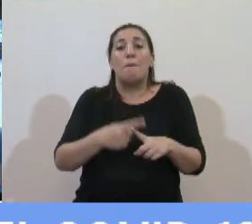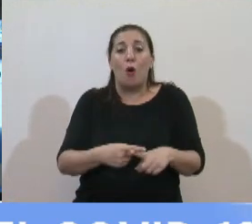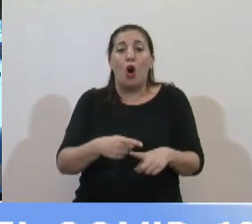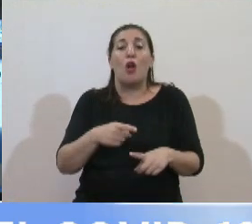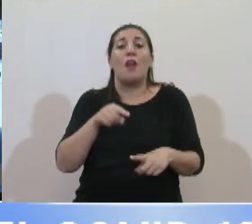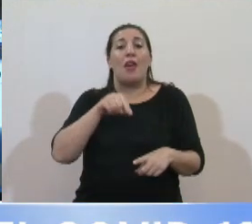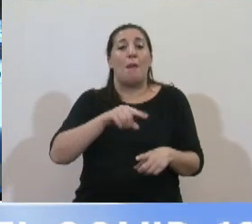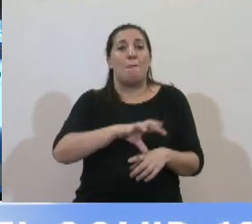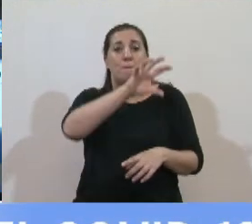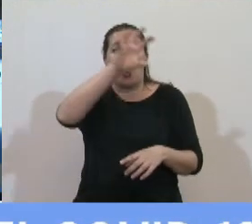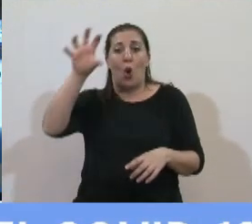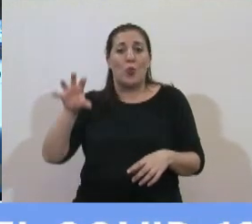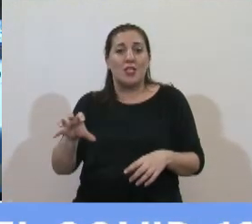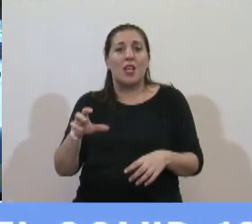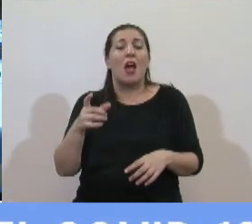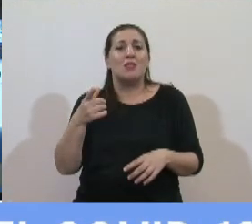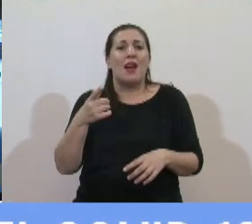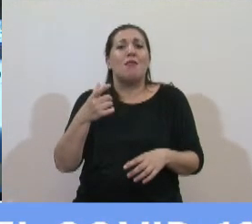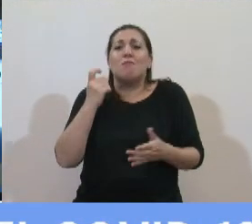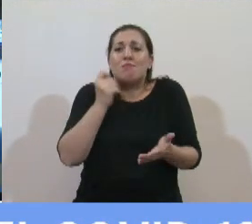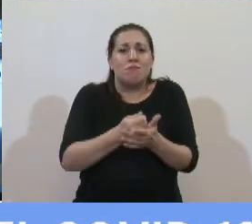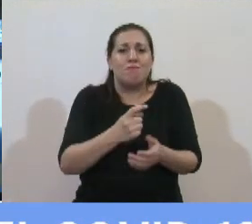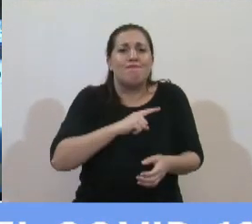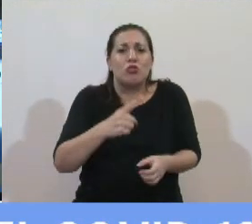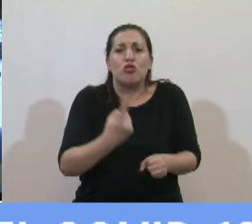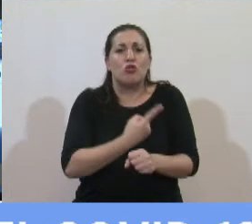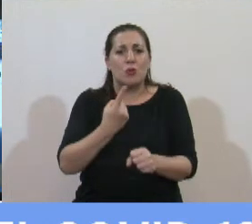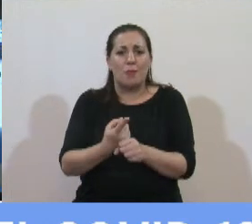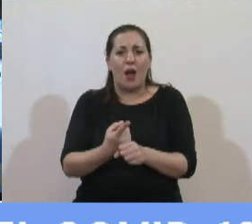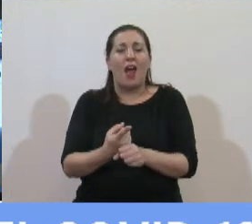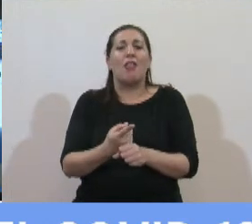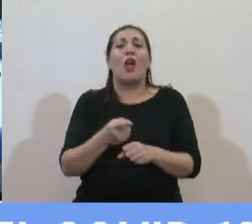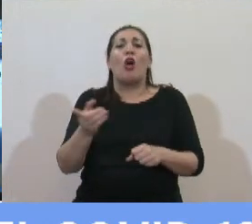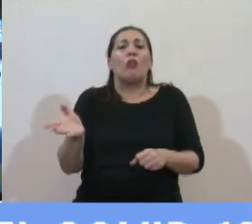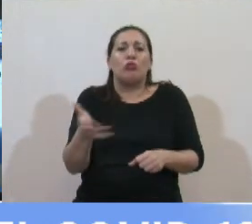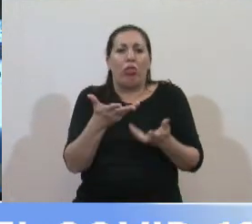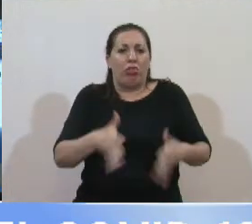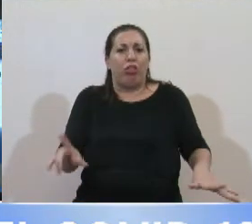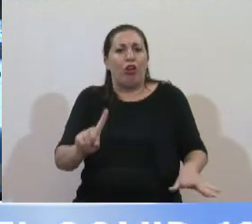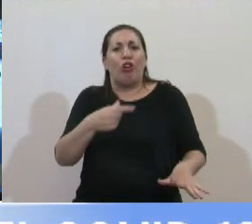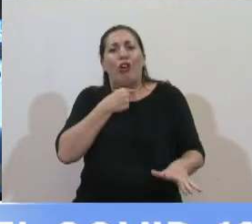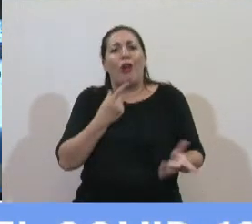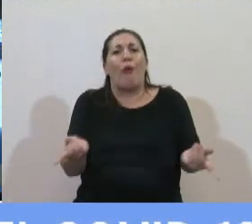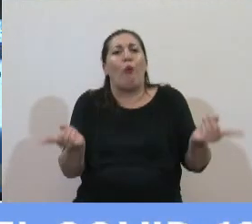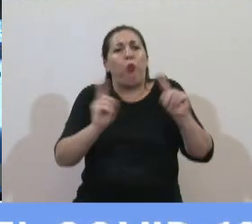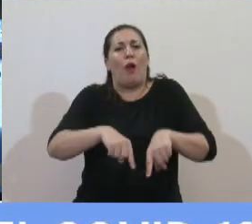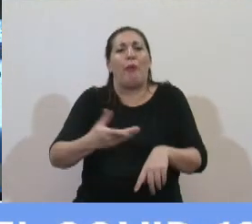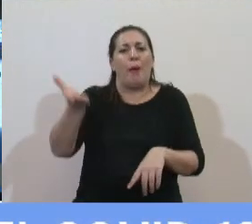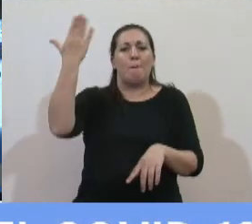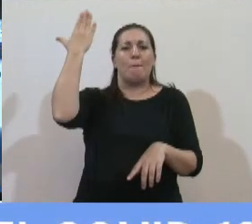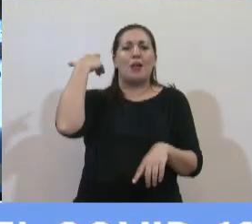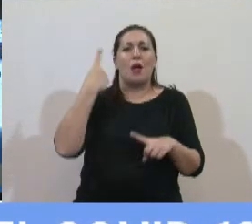las provincias no tienen esa capacidad y nadie quiere volver al pasado en el marco de la discrecionalidad